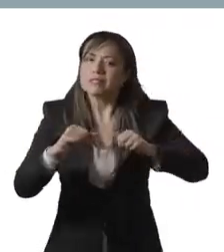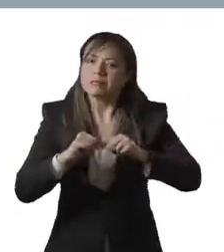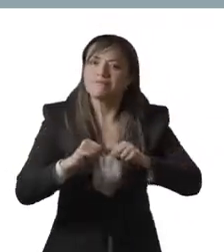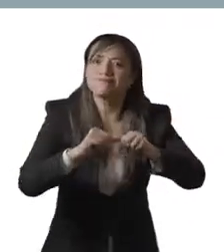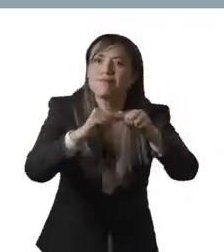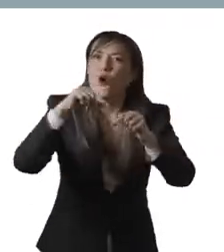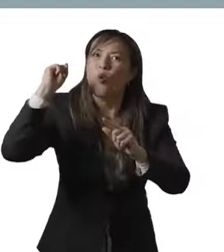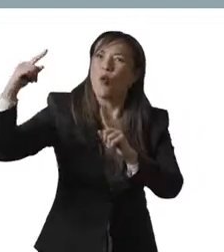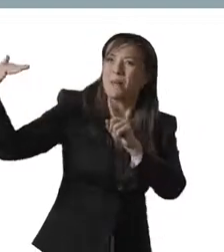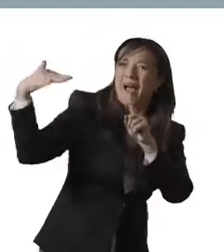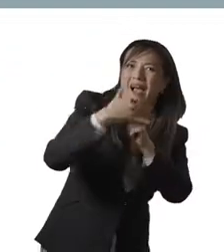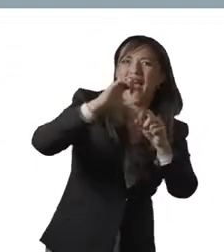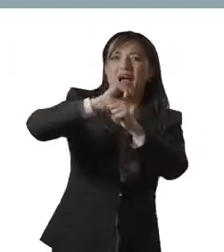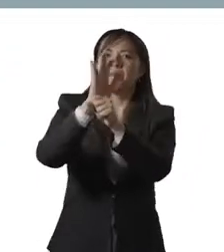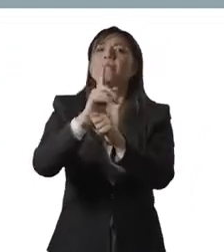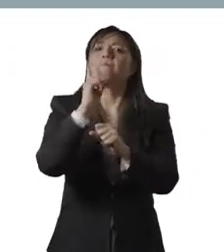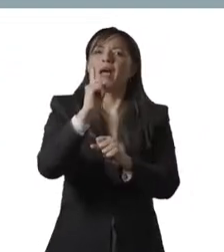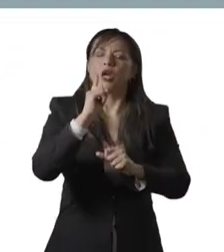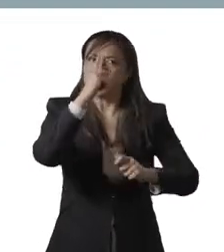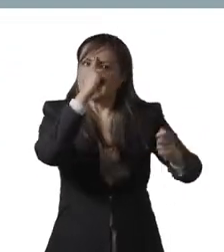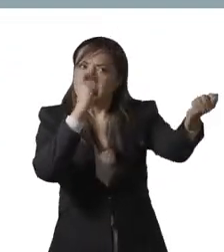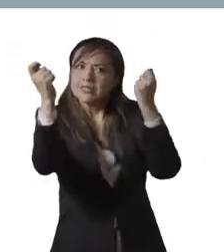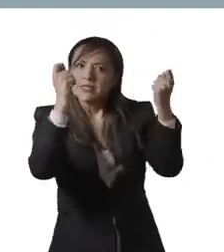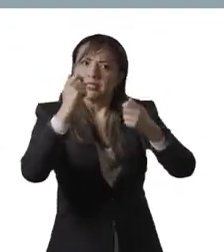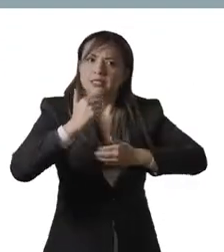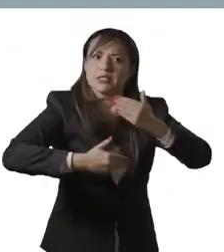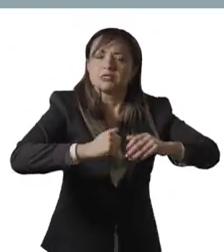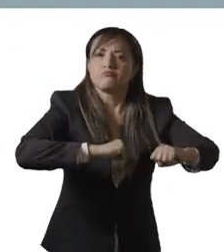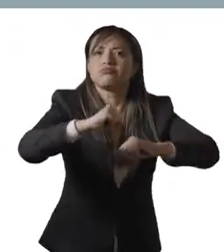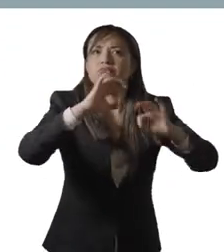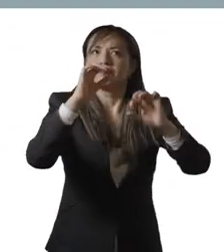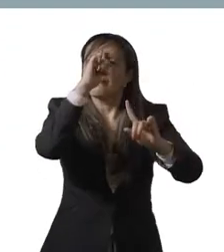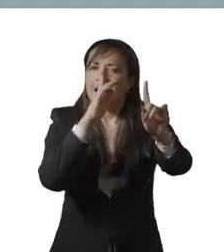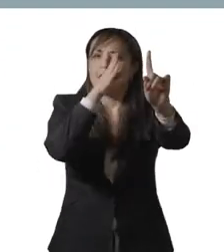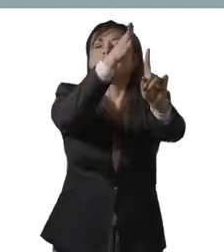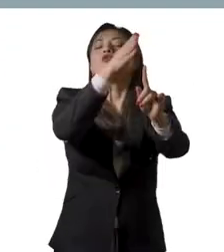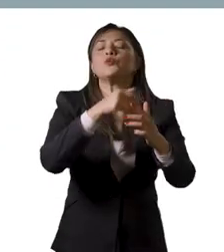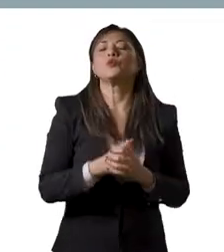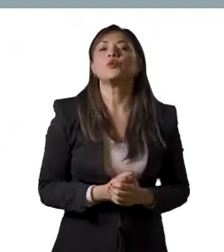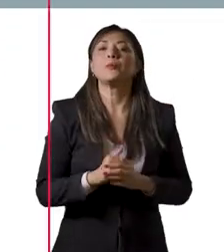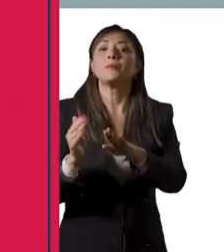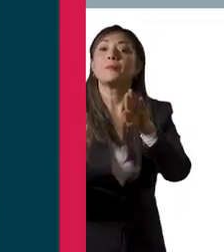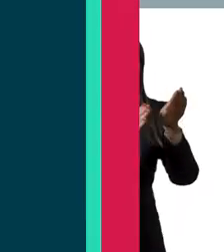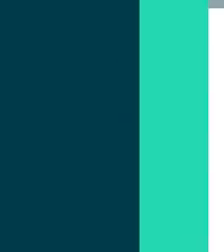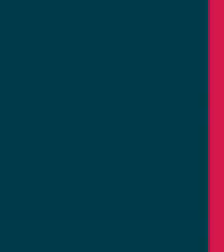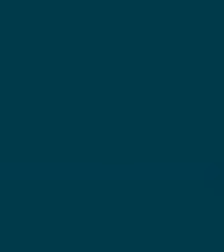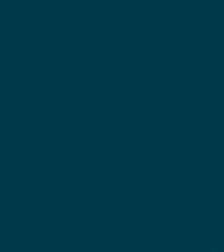activa, solidaria y sostenible en la pandemia que actuó con visión estratégica y de futuro.